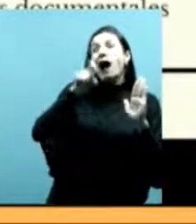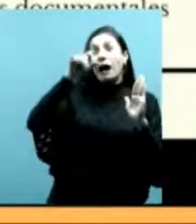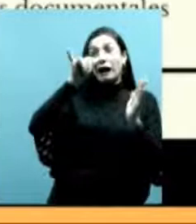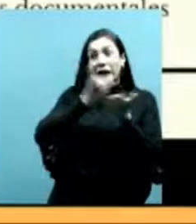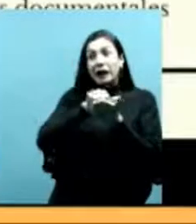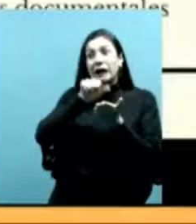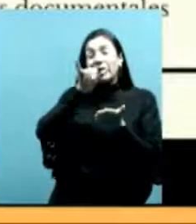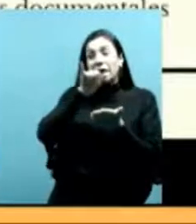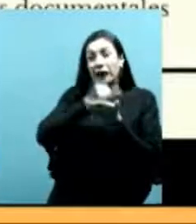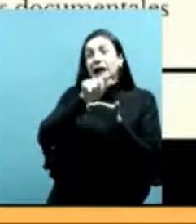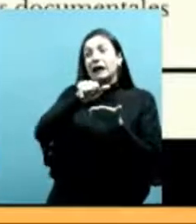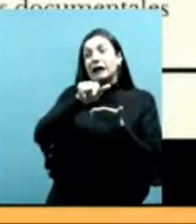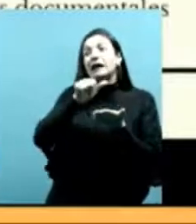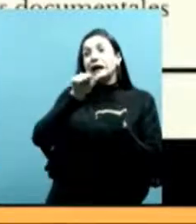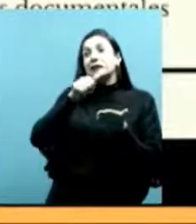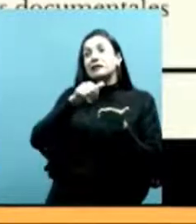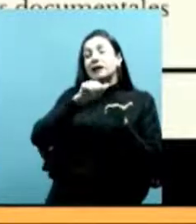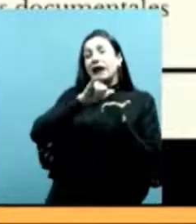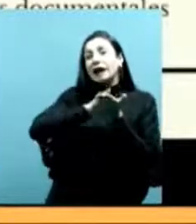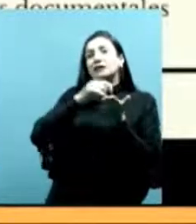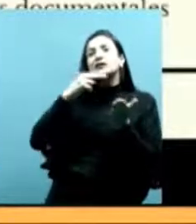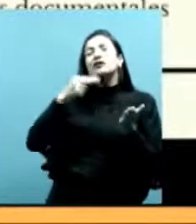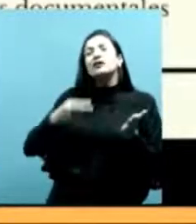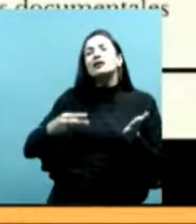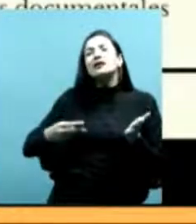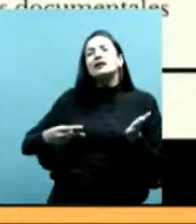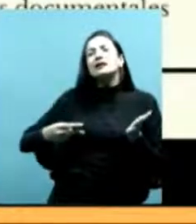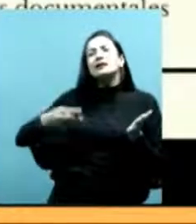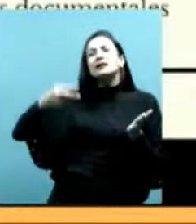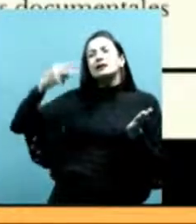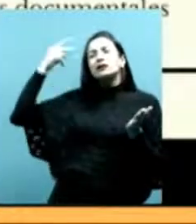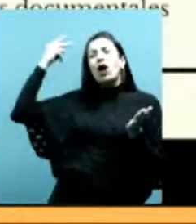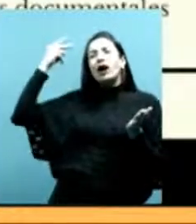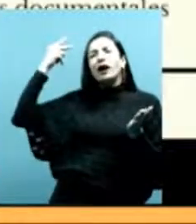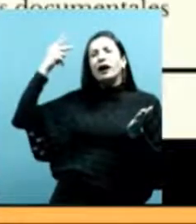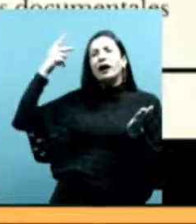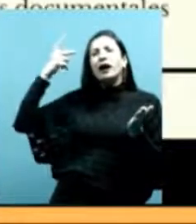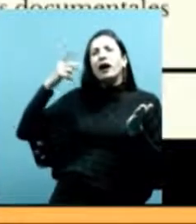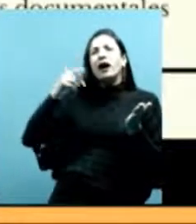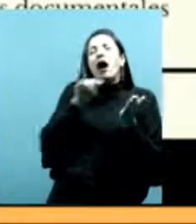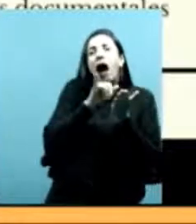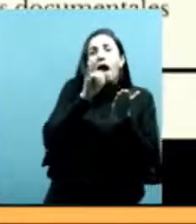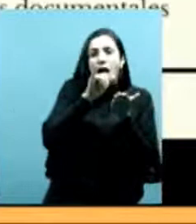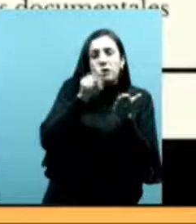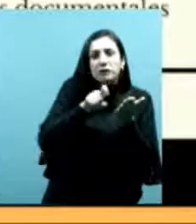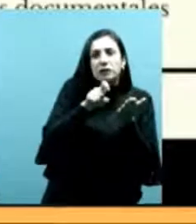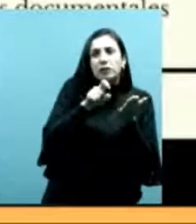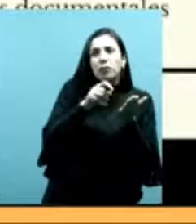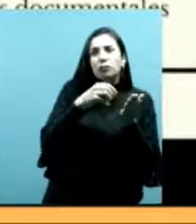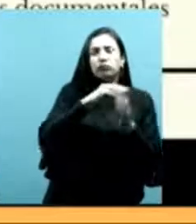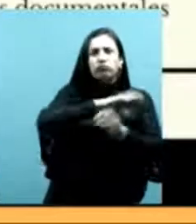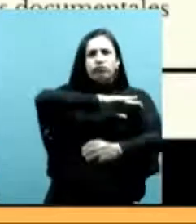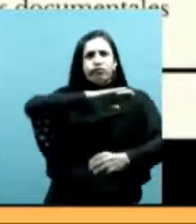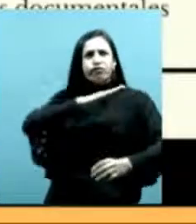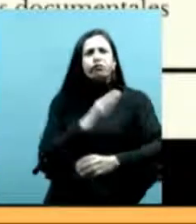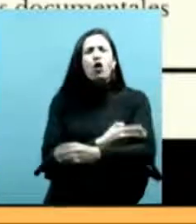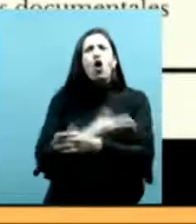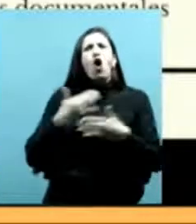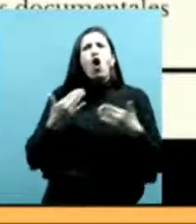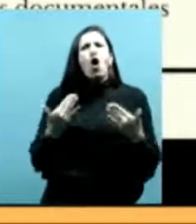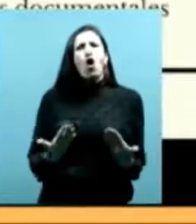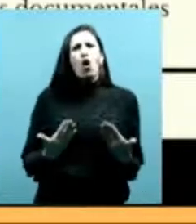le pide a académicos o que hacemos en colaboración con las comunidades, tiene que ver con poder probar ocupación ancestral.